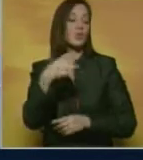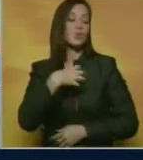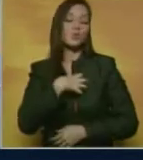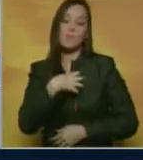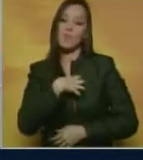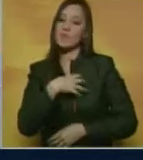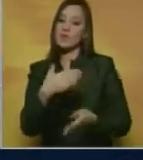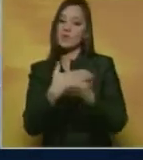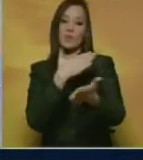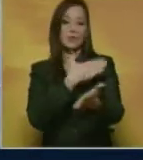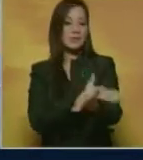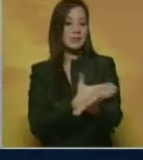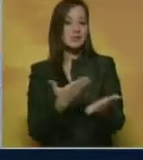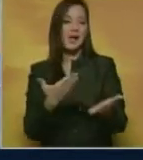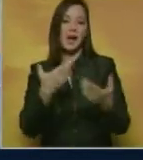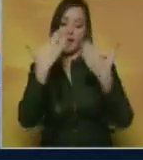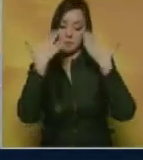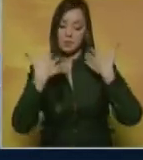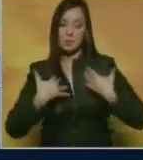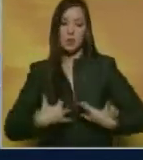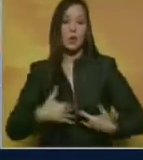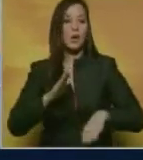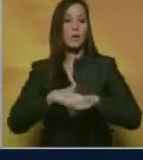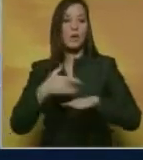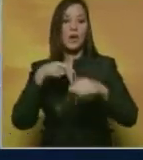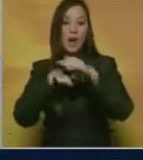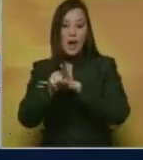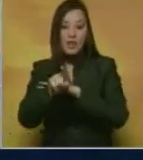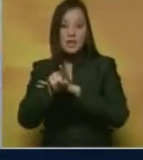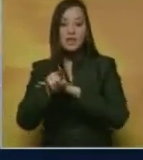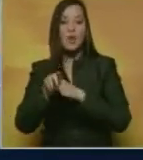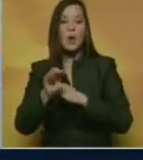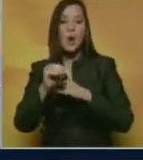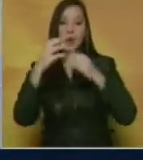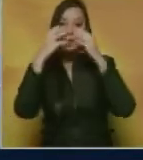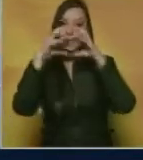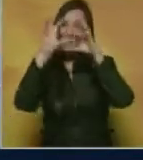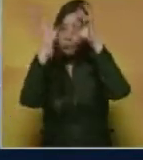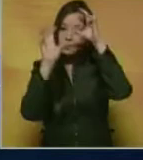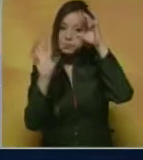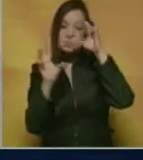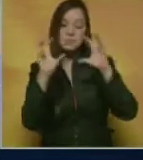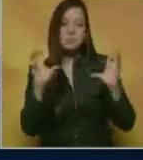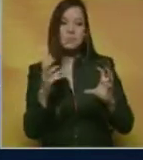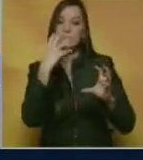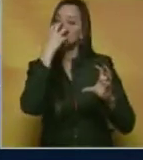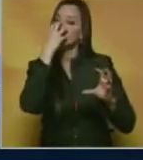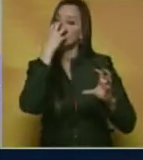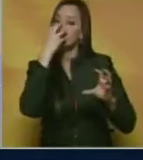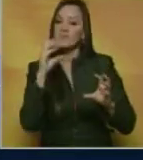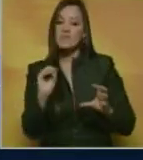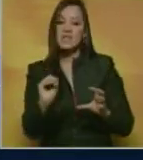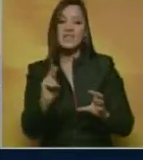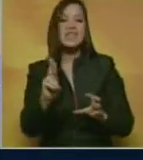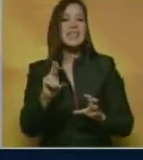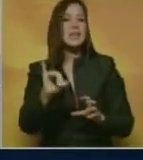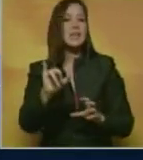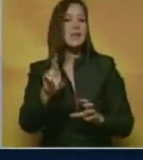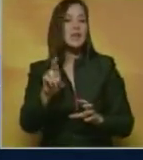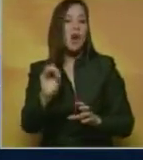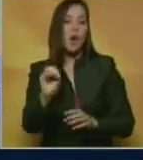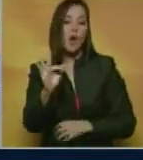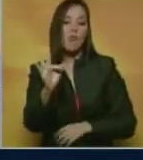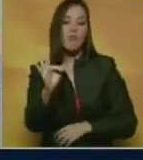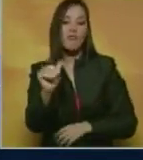podido hacer nada porque no hay aire en el quirófano. Entonces, bueno, es una situación que los niños están